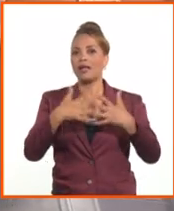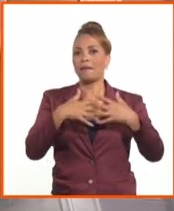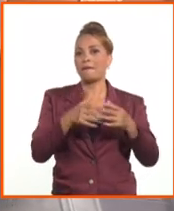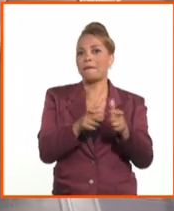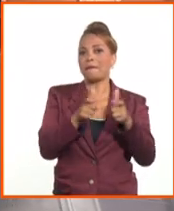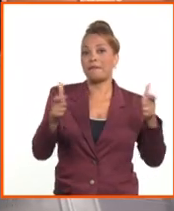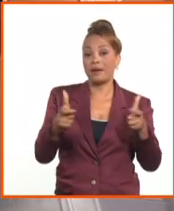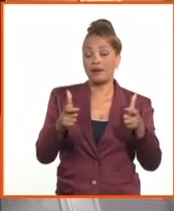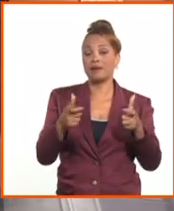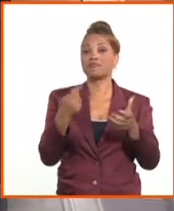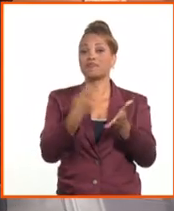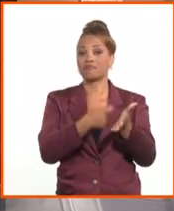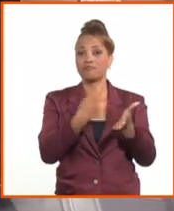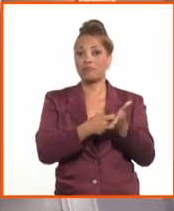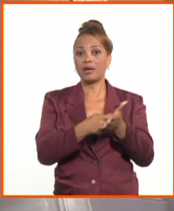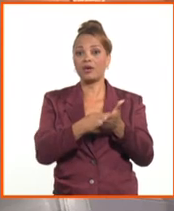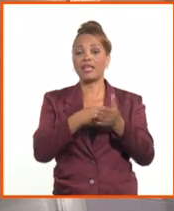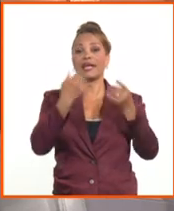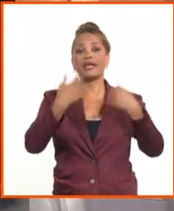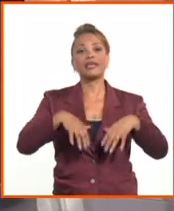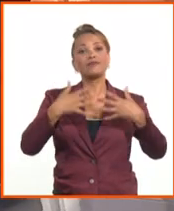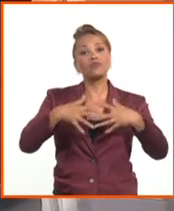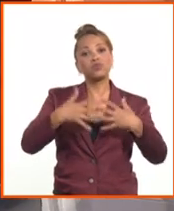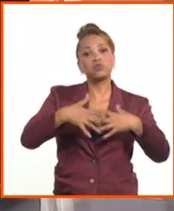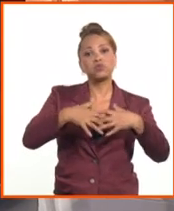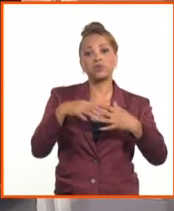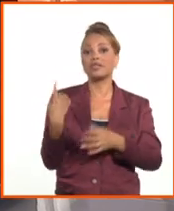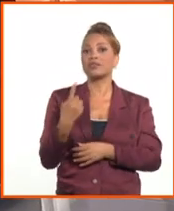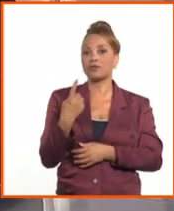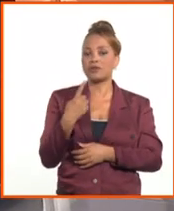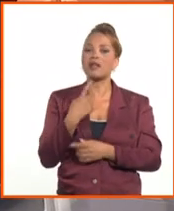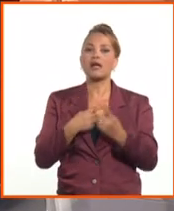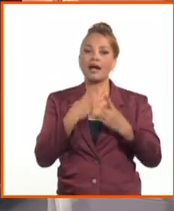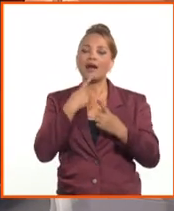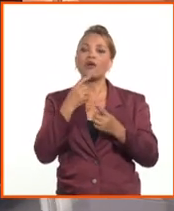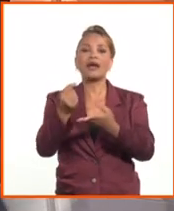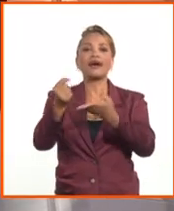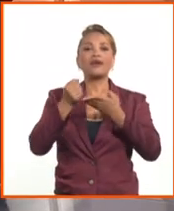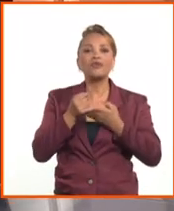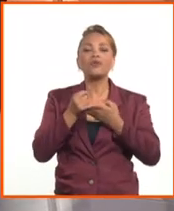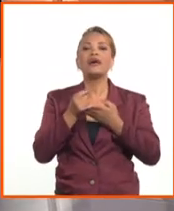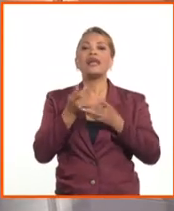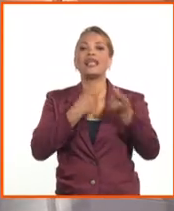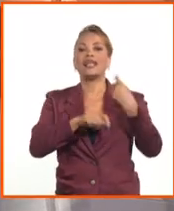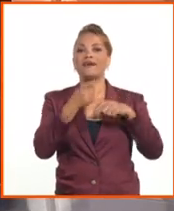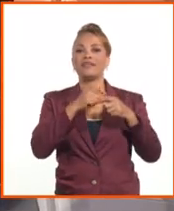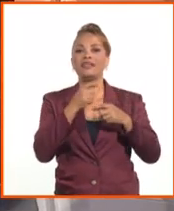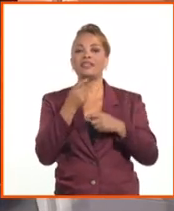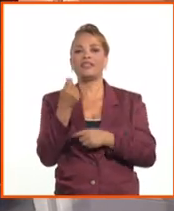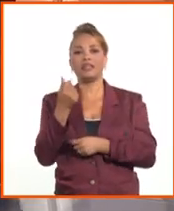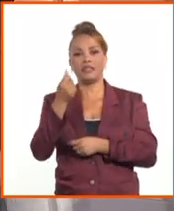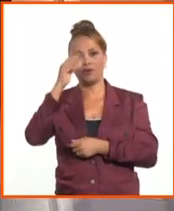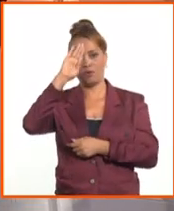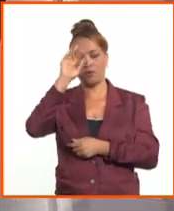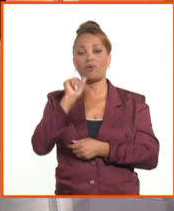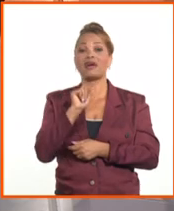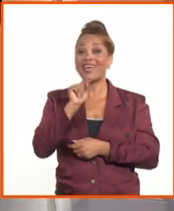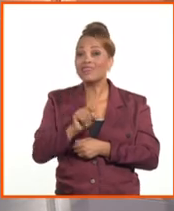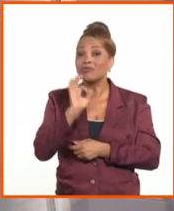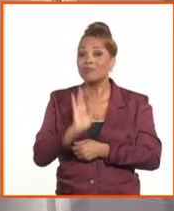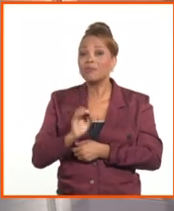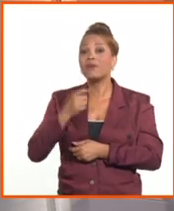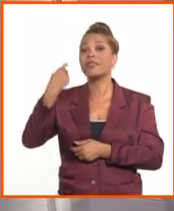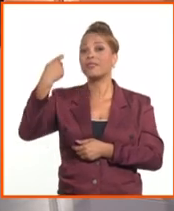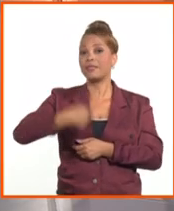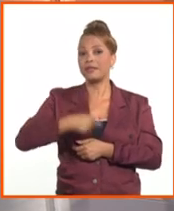a un mayor financiamiento en la industria nacional, o sea, un respaldo para el incremento de las ofertas en moneda nacional que, repito, es decisivo para el buen